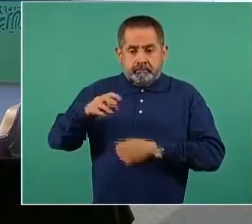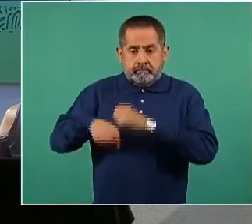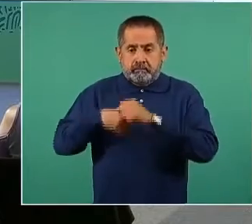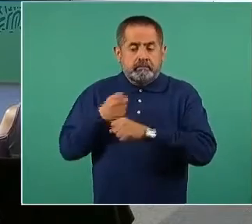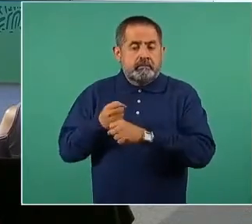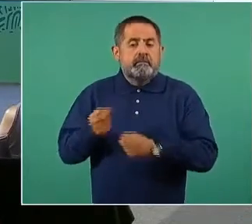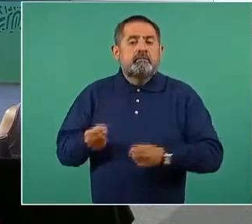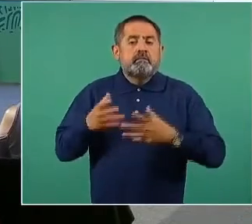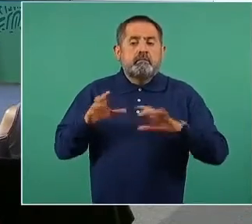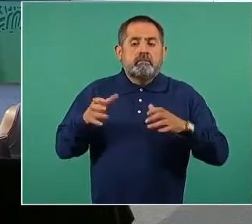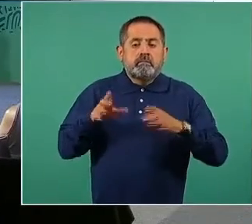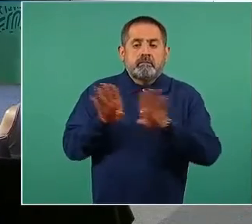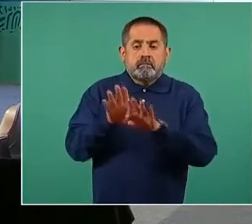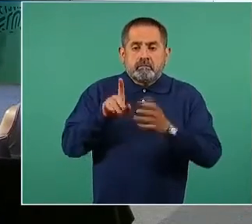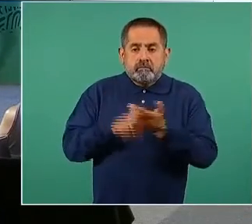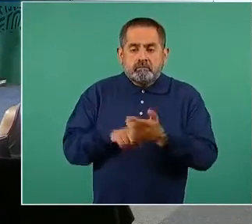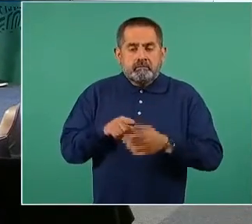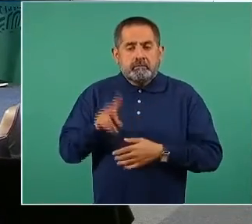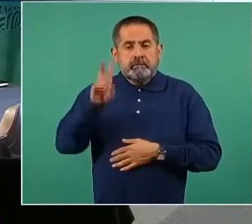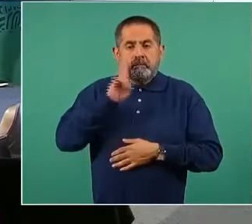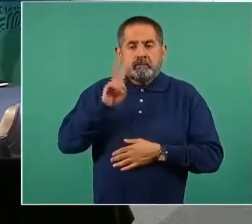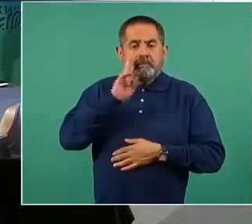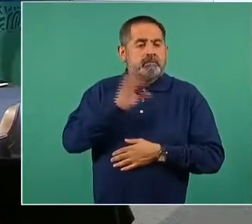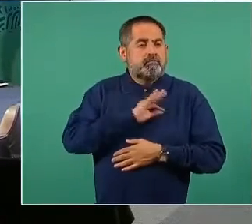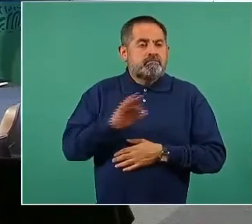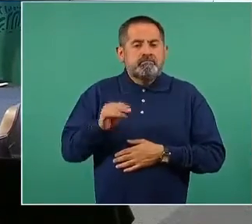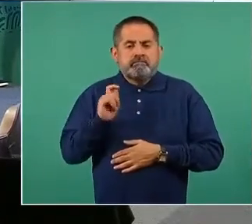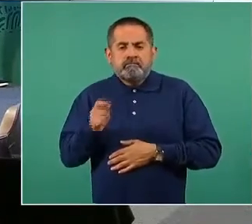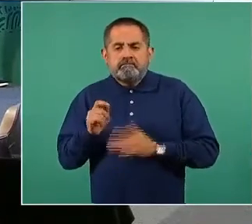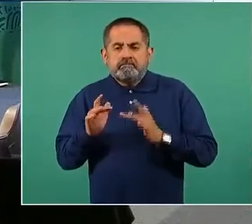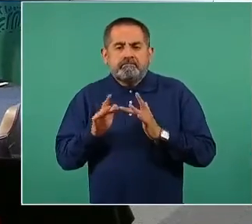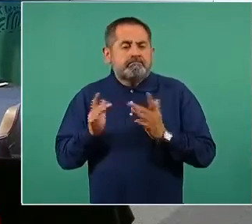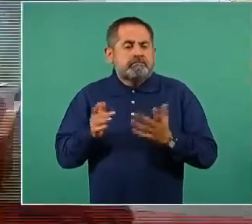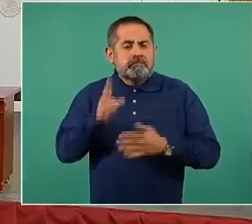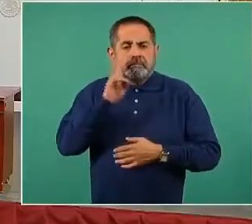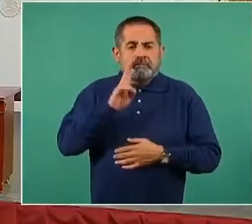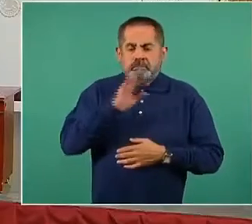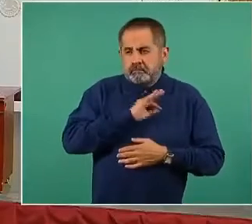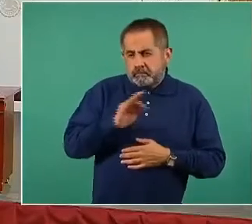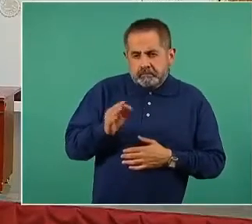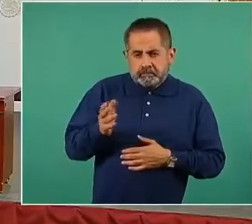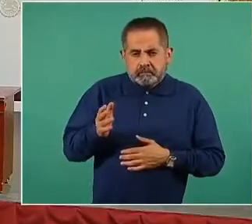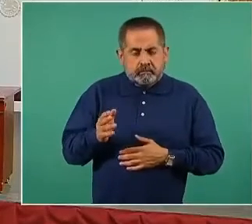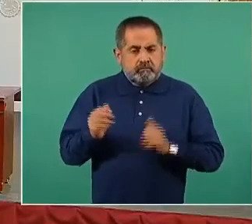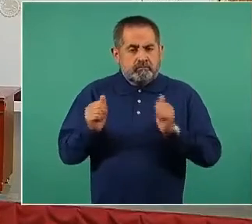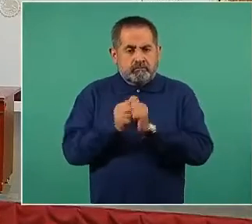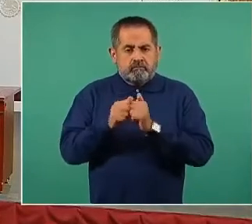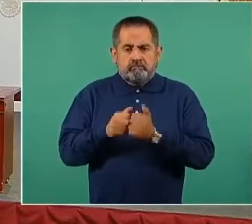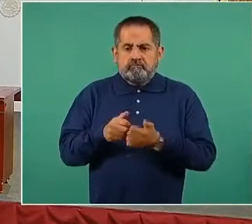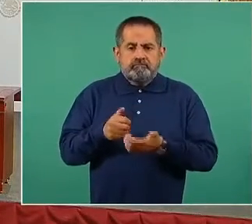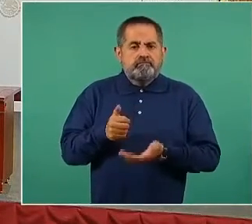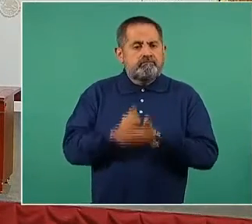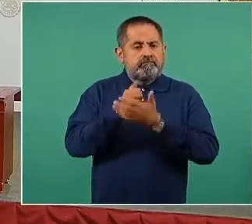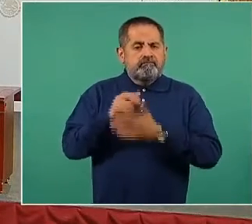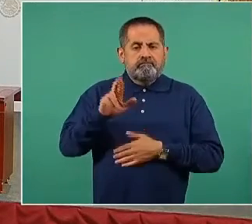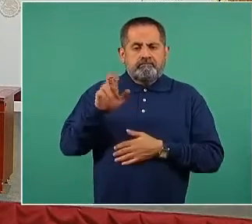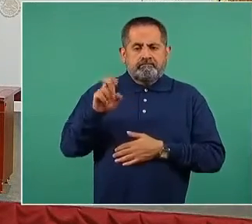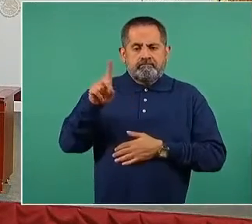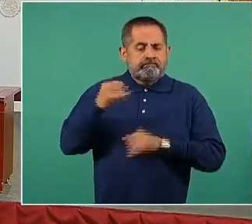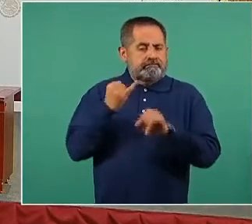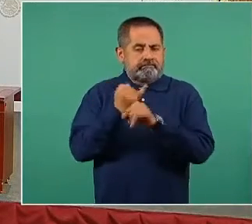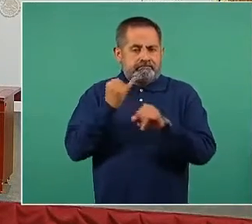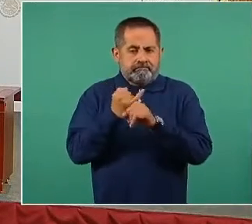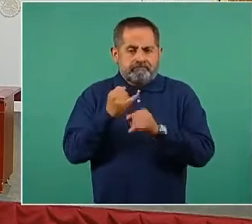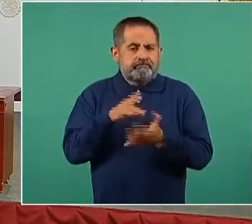tengan en su poder la posibilidad de tener acceso a esta red virtual